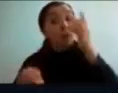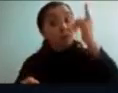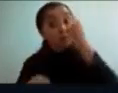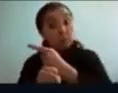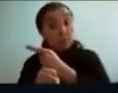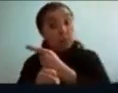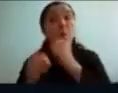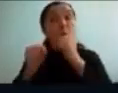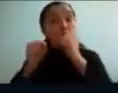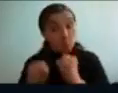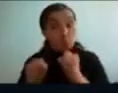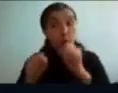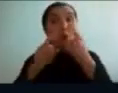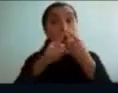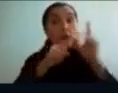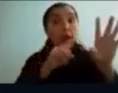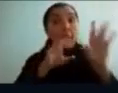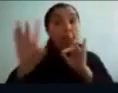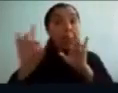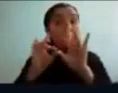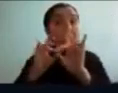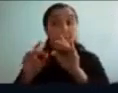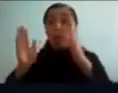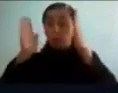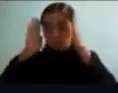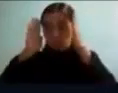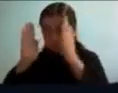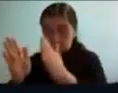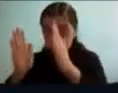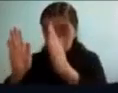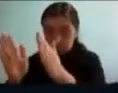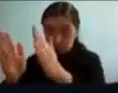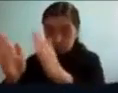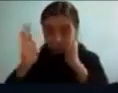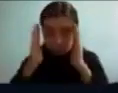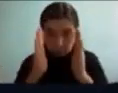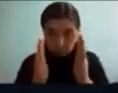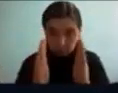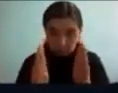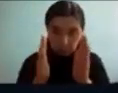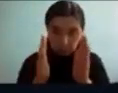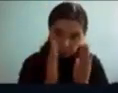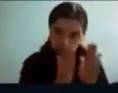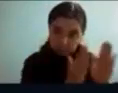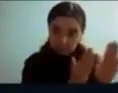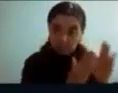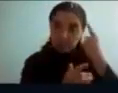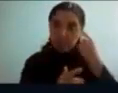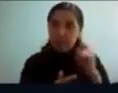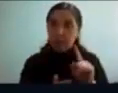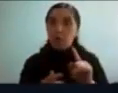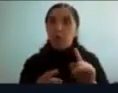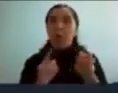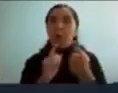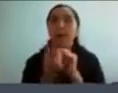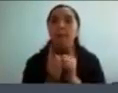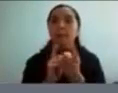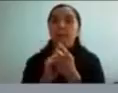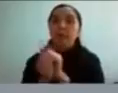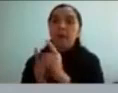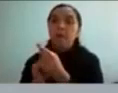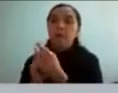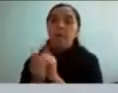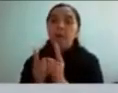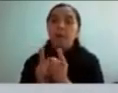diferentes cosas pero me mantenía durante todo el año pero el problema es que como me cambié todo el rato de actividad me decían que era